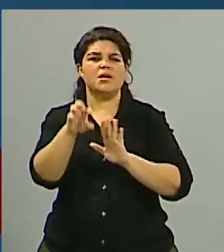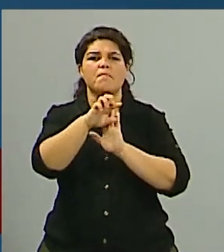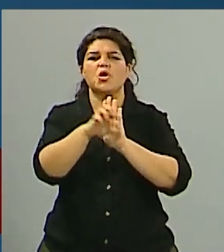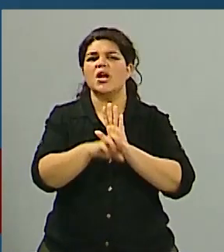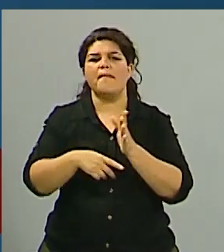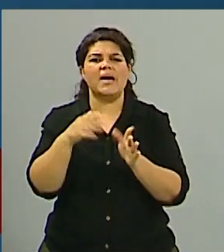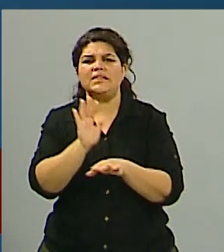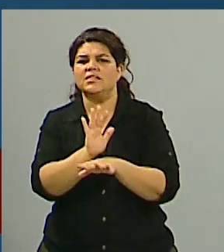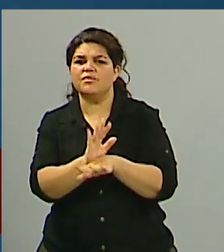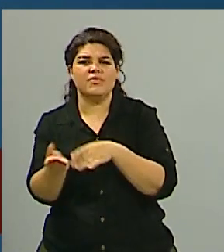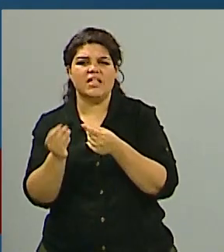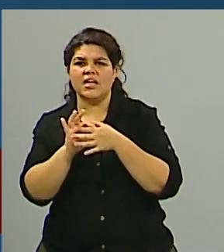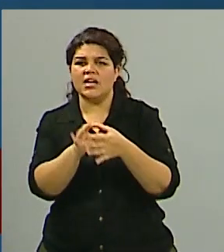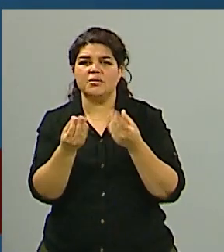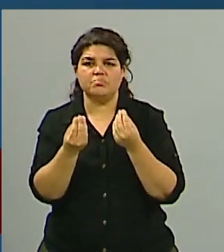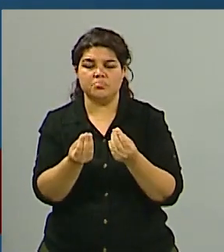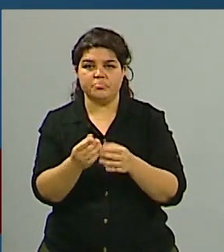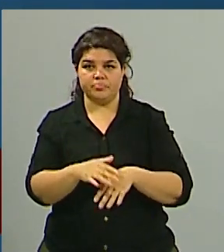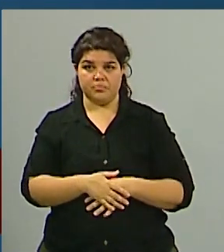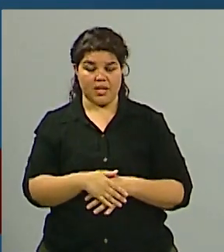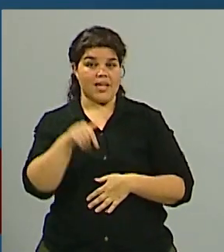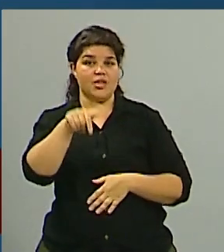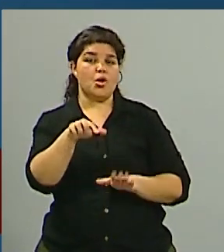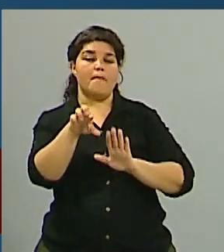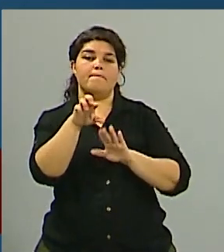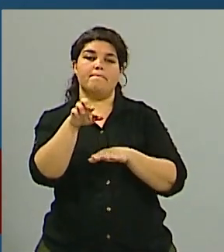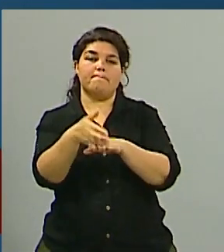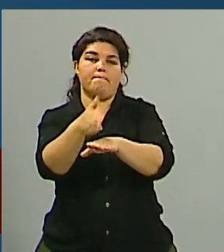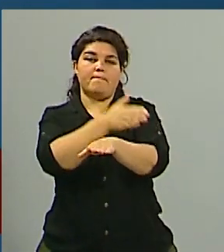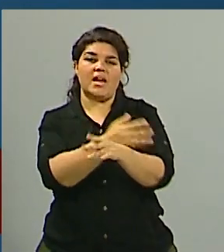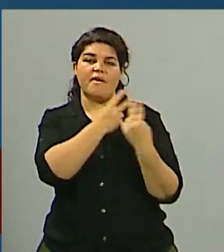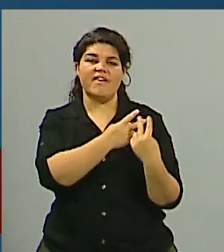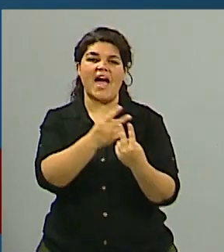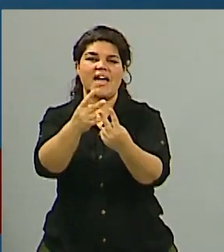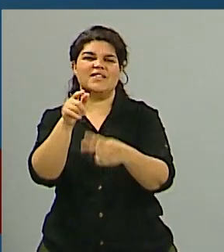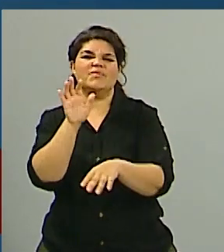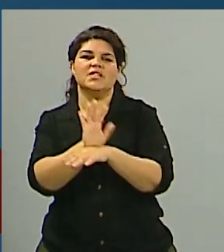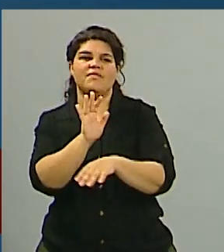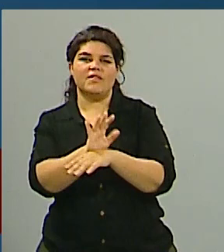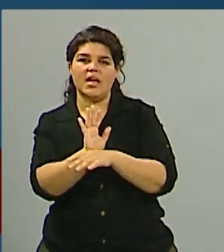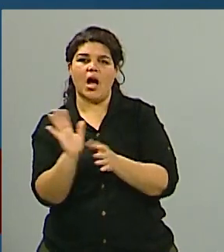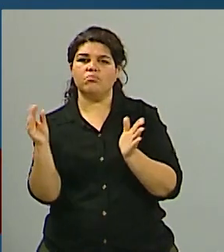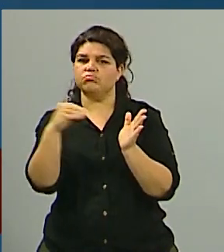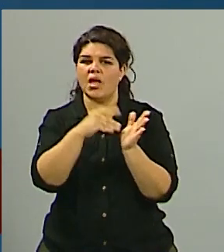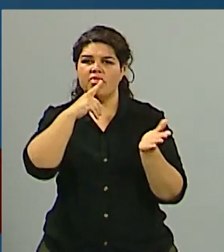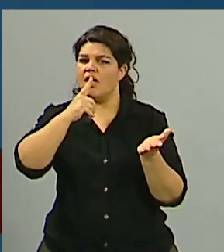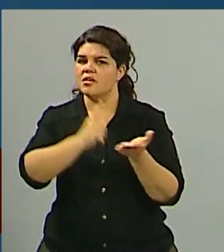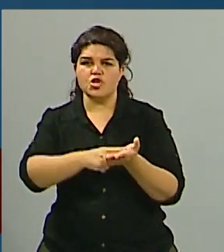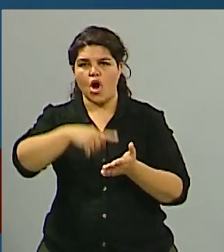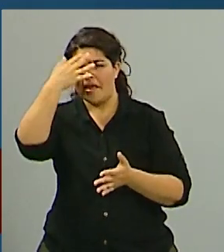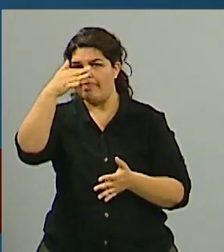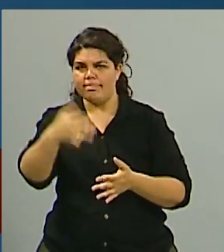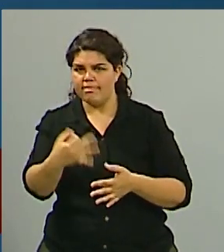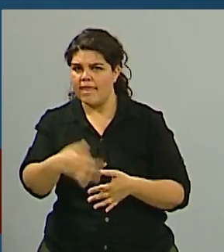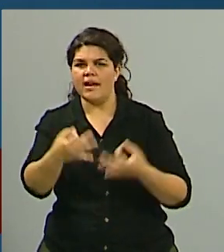diríamos implementación inteligente que ha hecho este gobierno y que con un costo